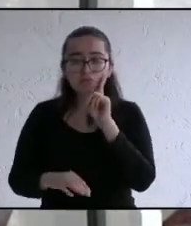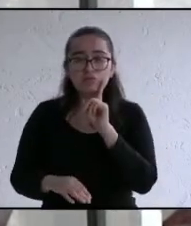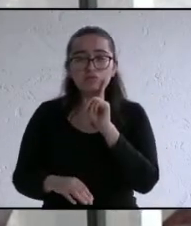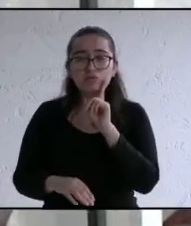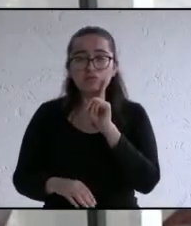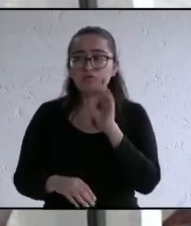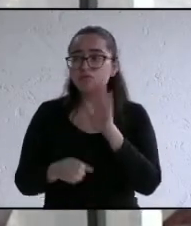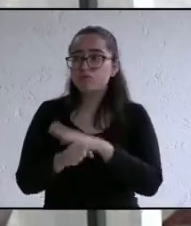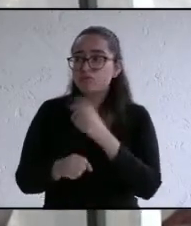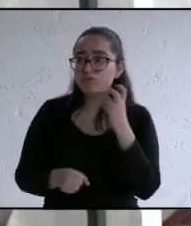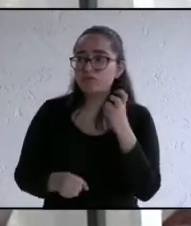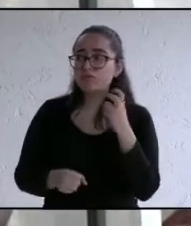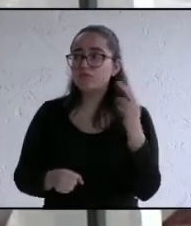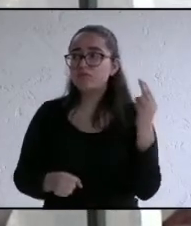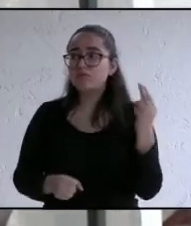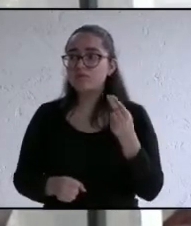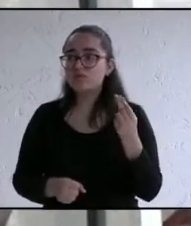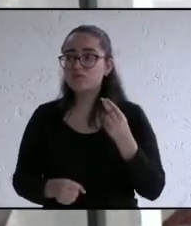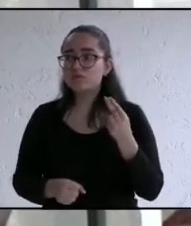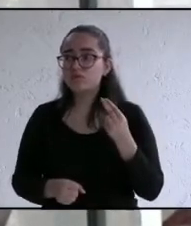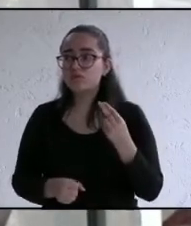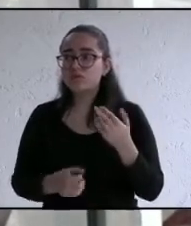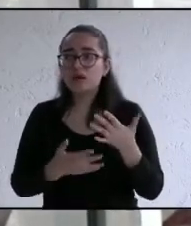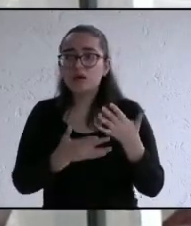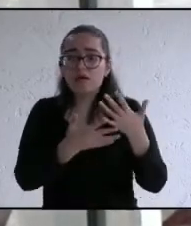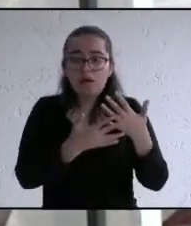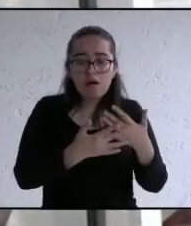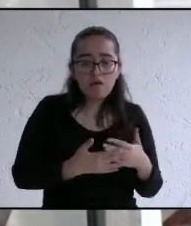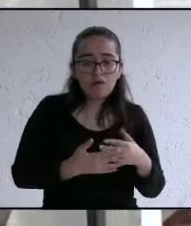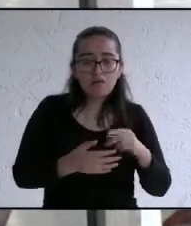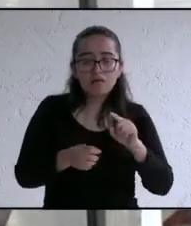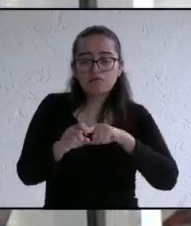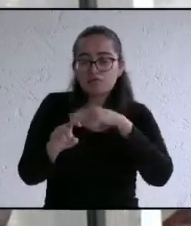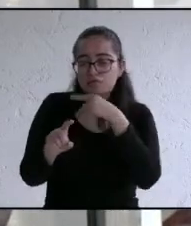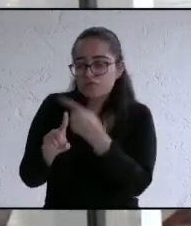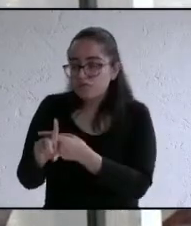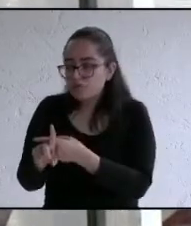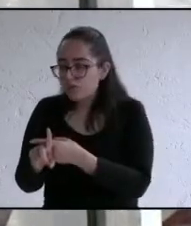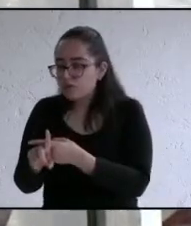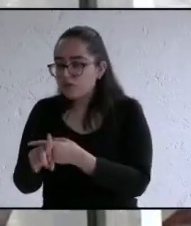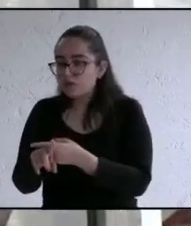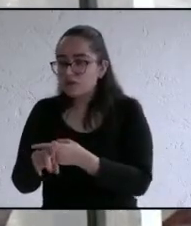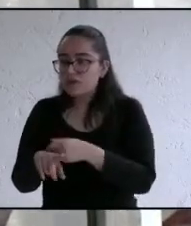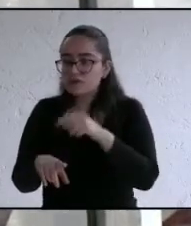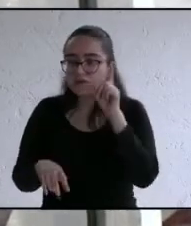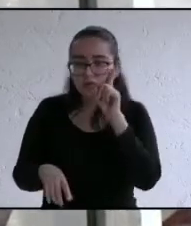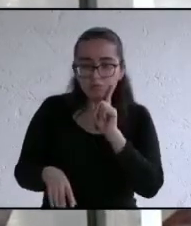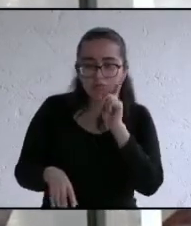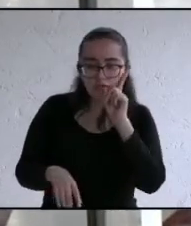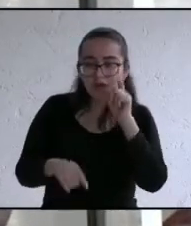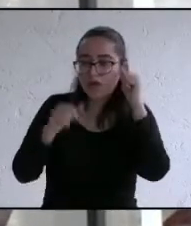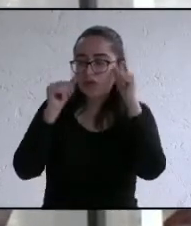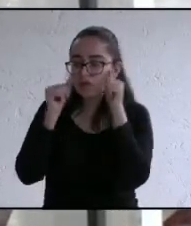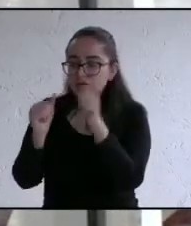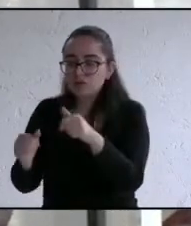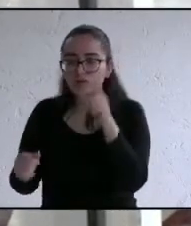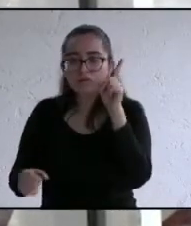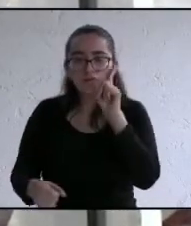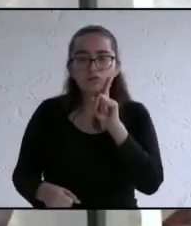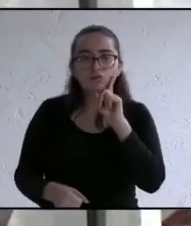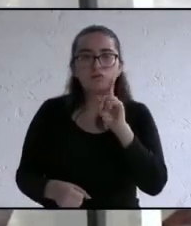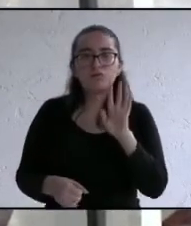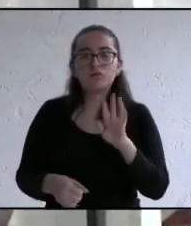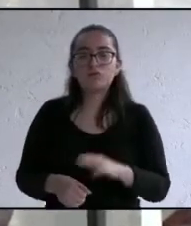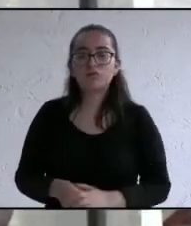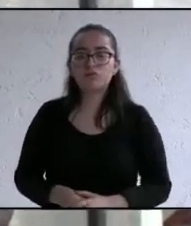por eso necesitamos prevenir la violencia intrafamiliar y dirigida hacia la mujer principalmente lo cual haremos